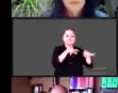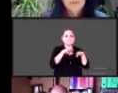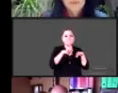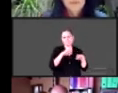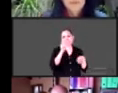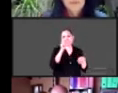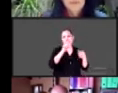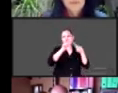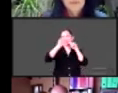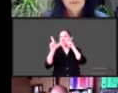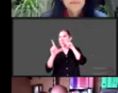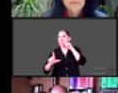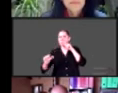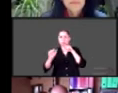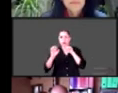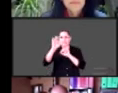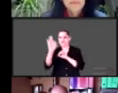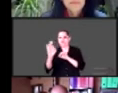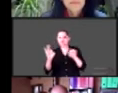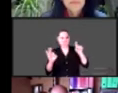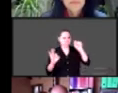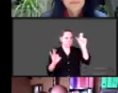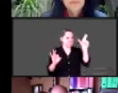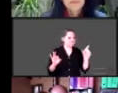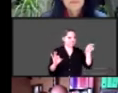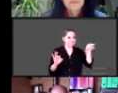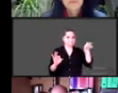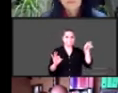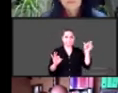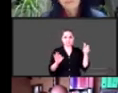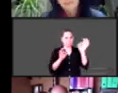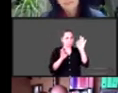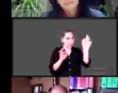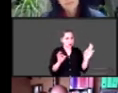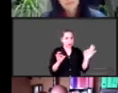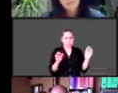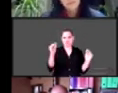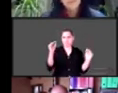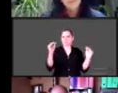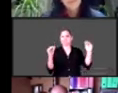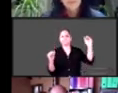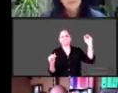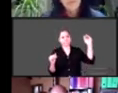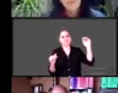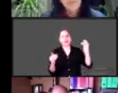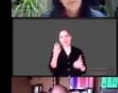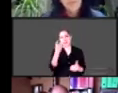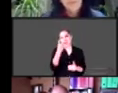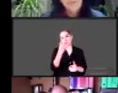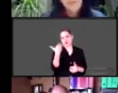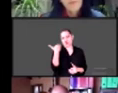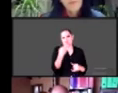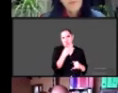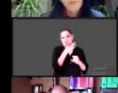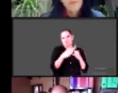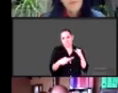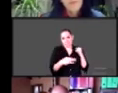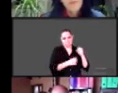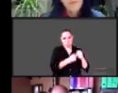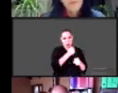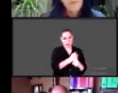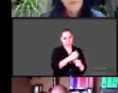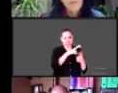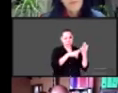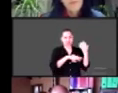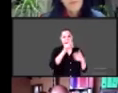nacional. Este último de 35.7% en cuanto al último dato del primer trimestre de 2020.